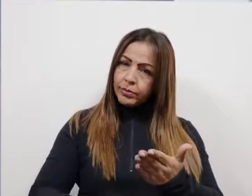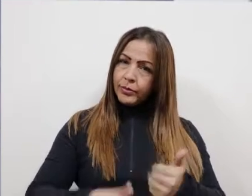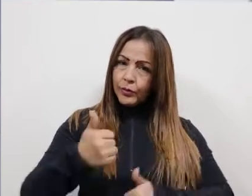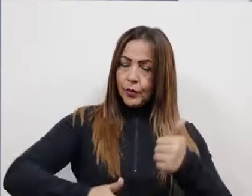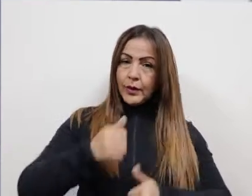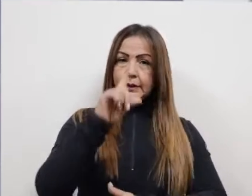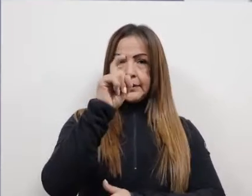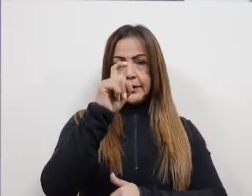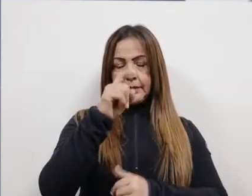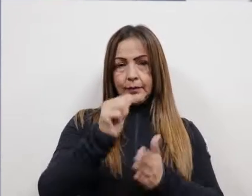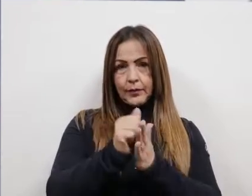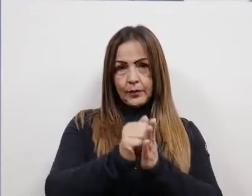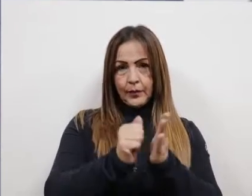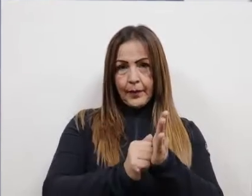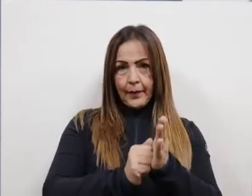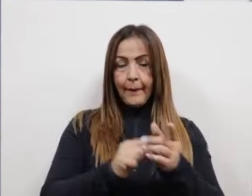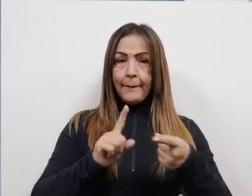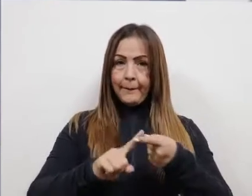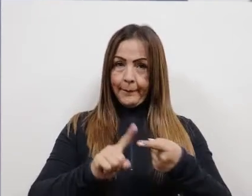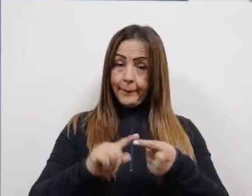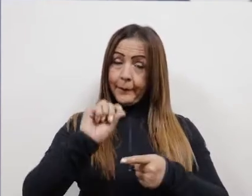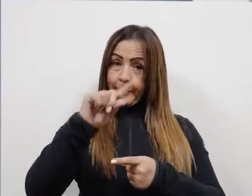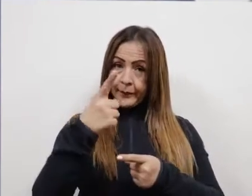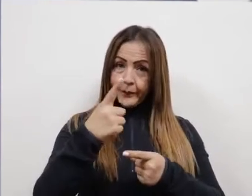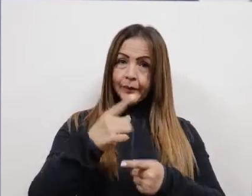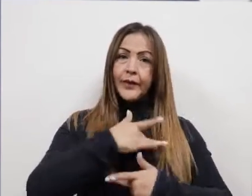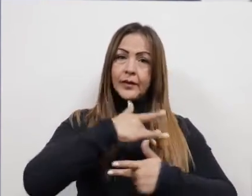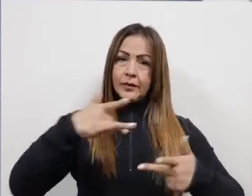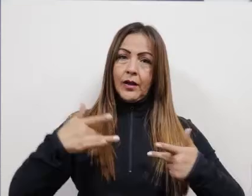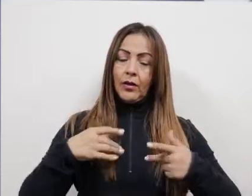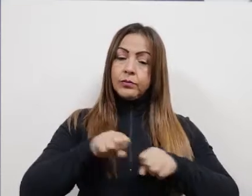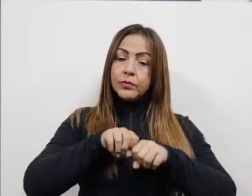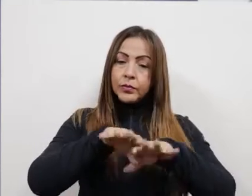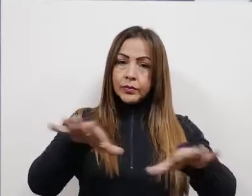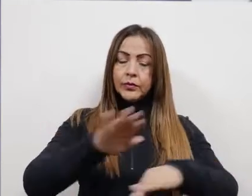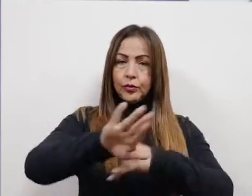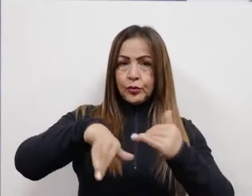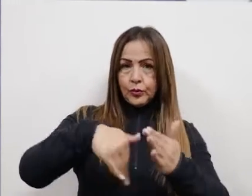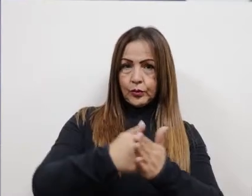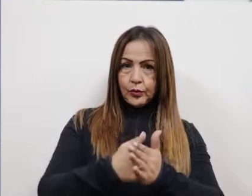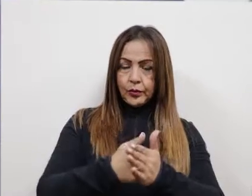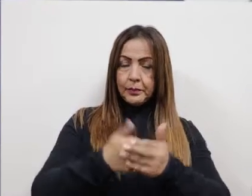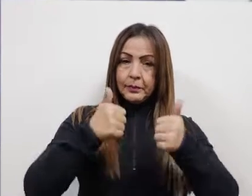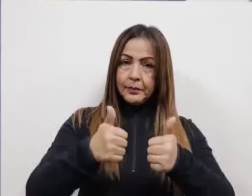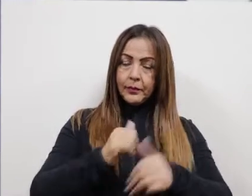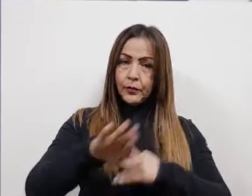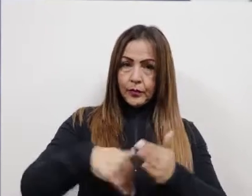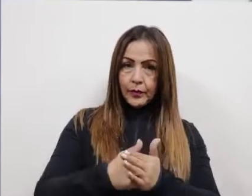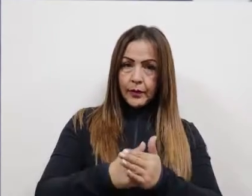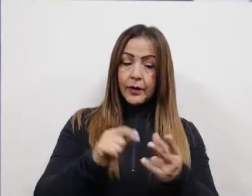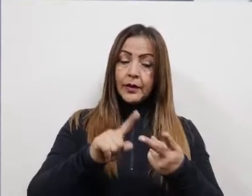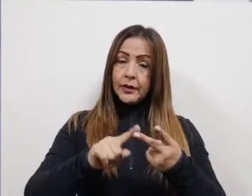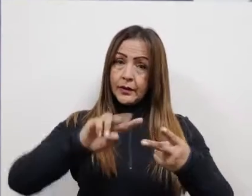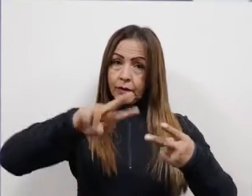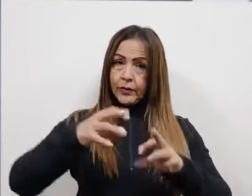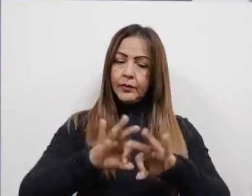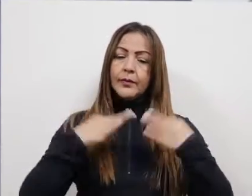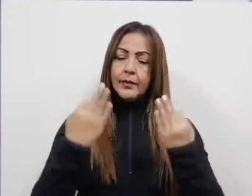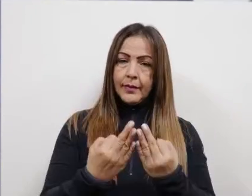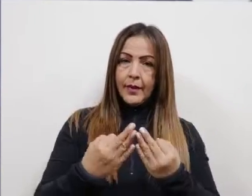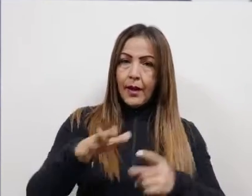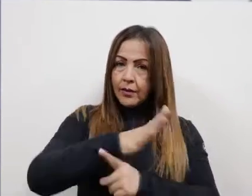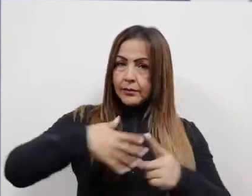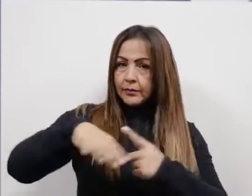conformado por seis programas, los cuales son el primero, Salud Pública Bienestar para Todos, el segundo, Familias con